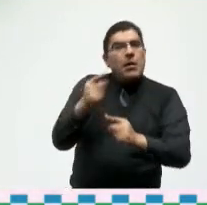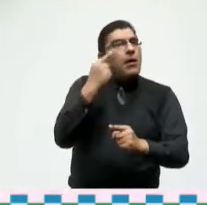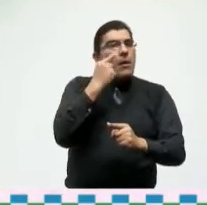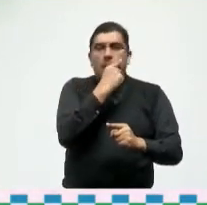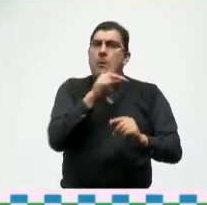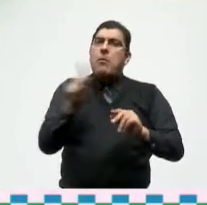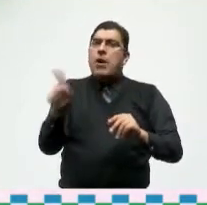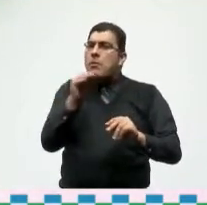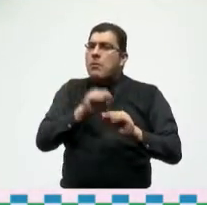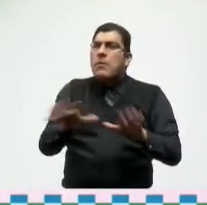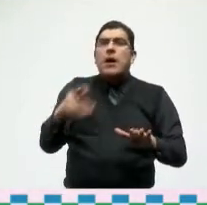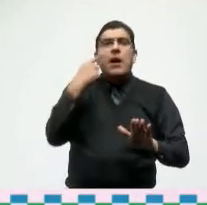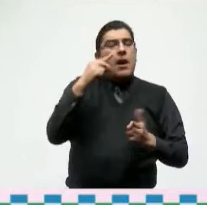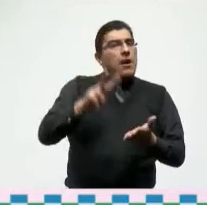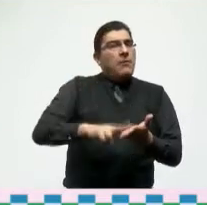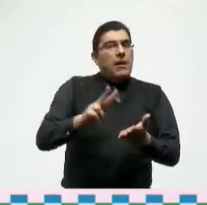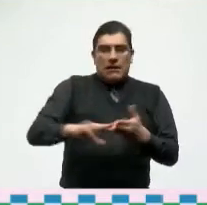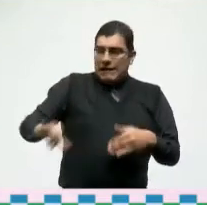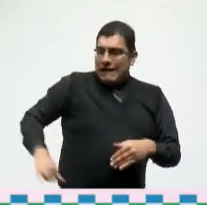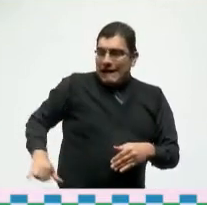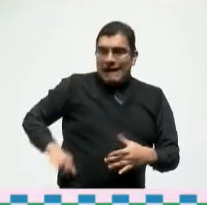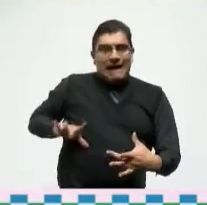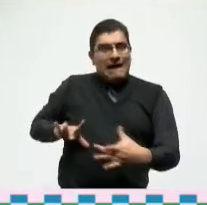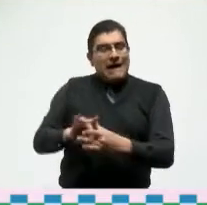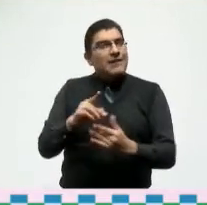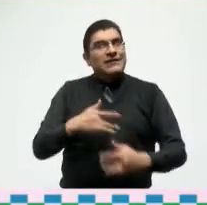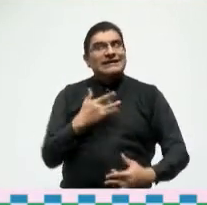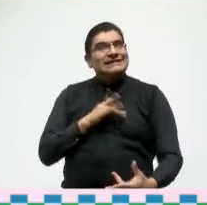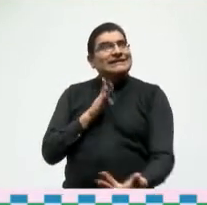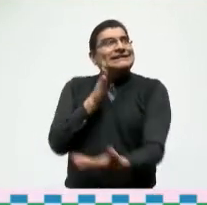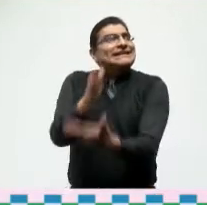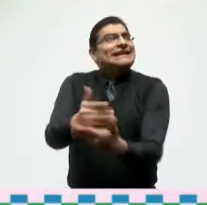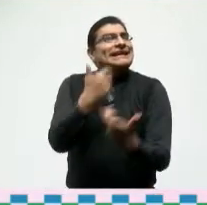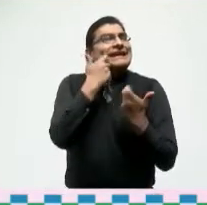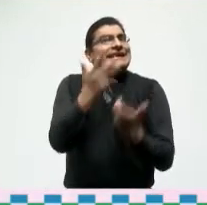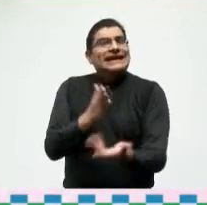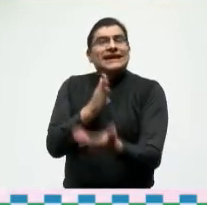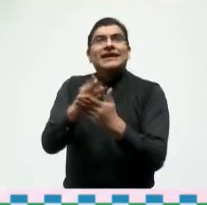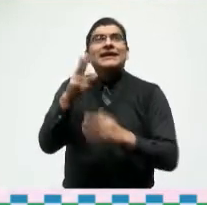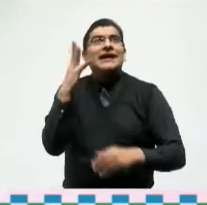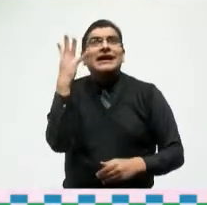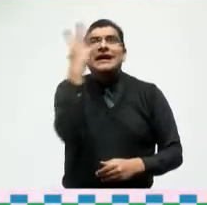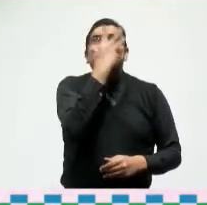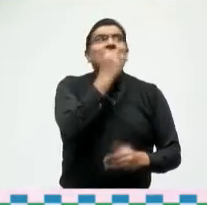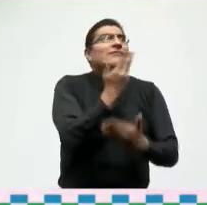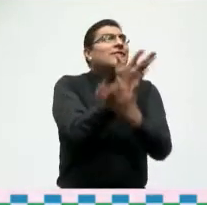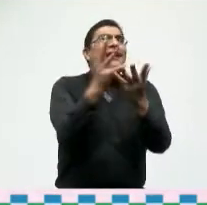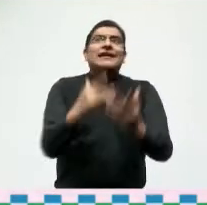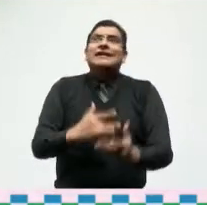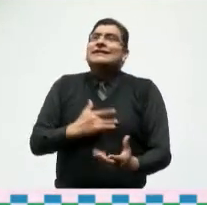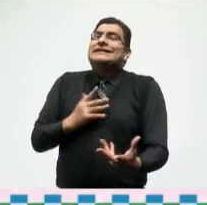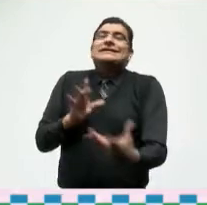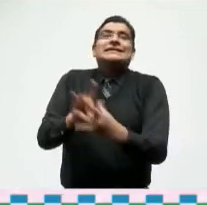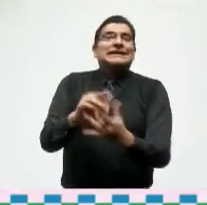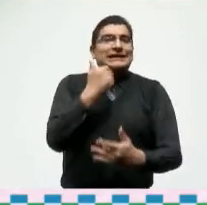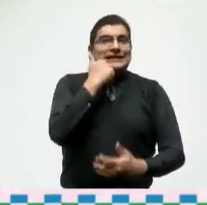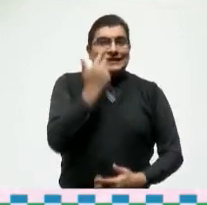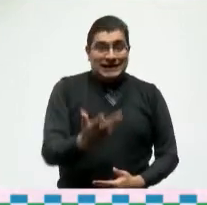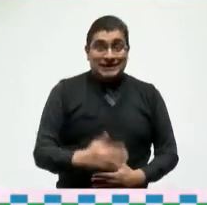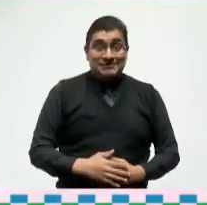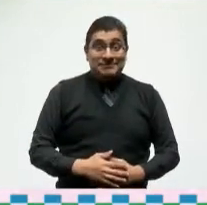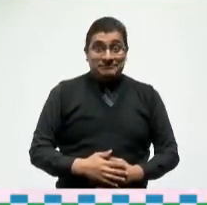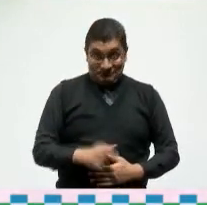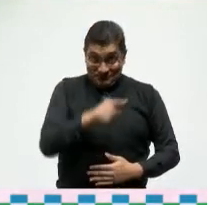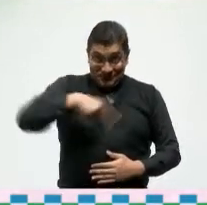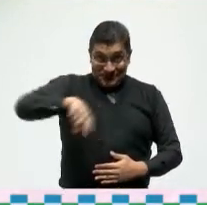a fin de motivar el interés de los visitantes para volver a disfrutar de la belleza y de los precios creemos que